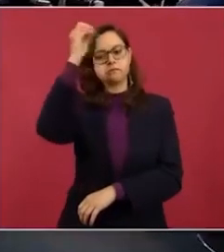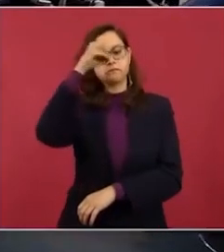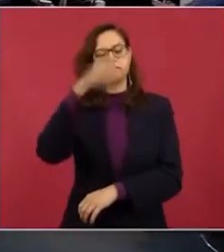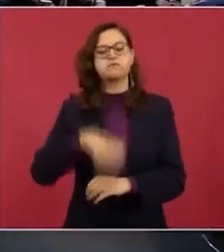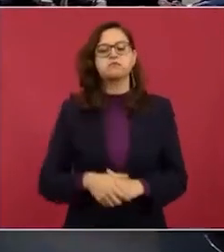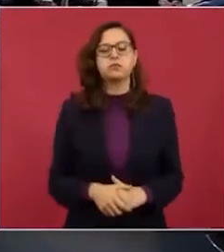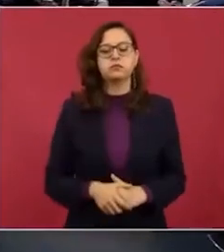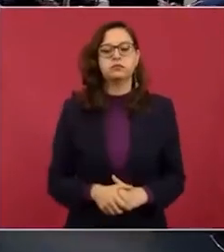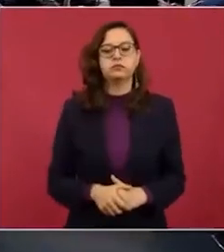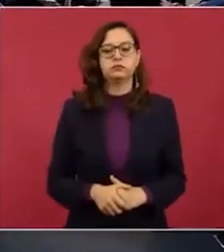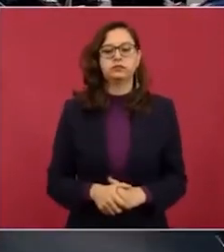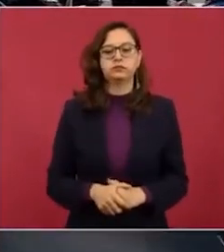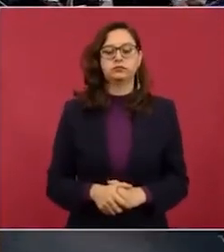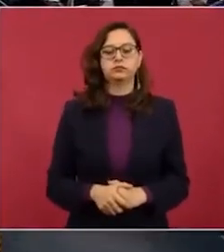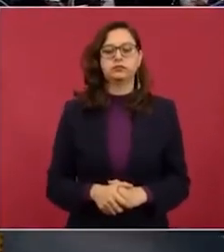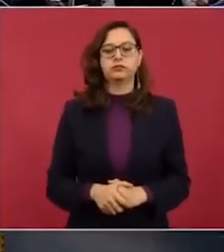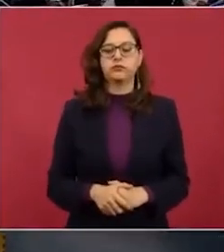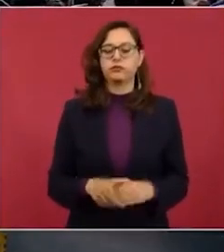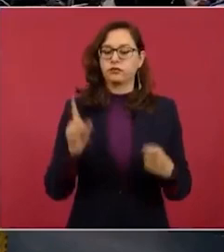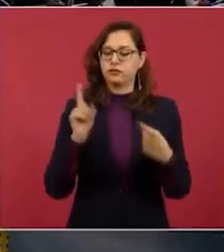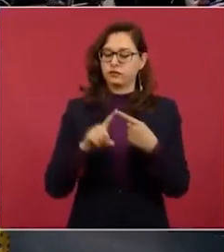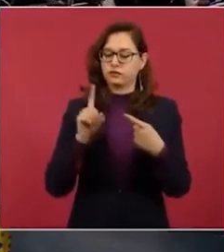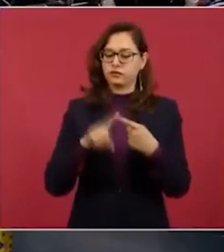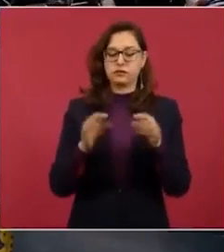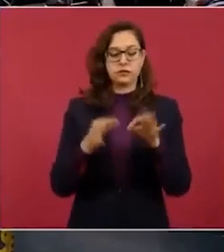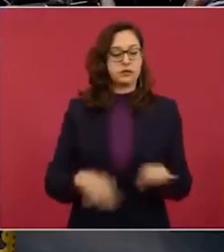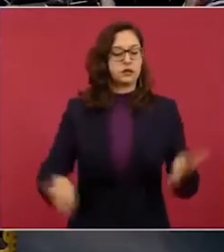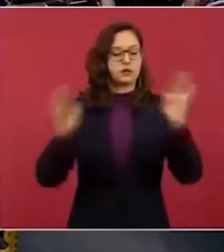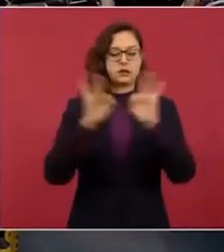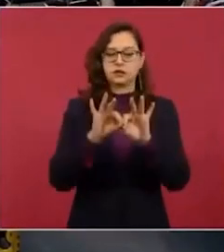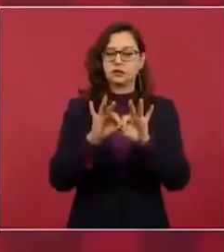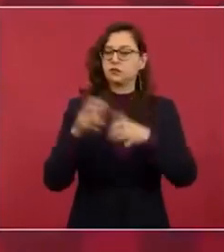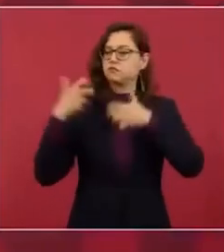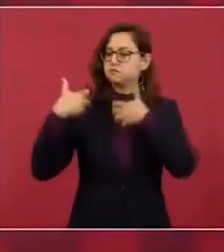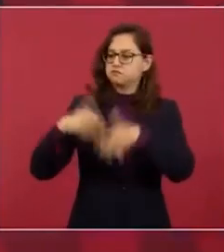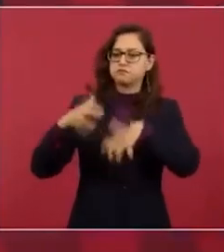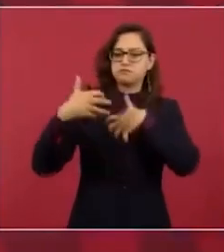Bueno, primero garantizar el derecho de manifestación